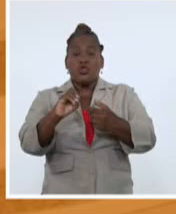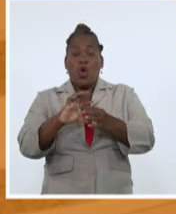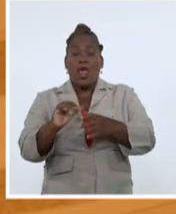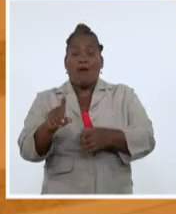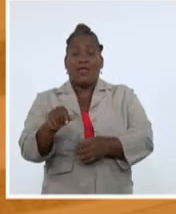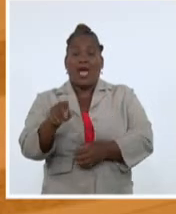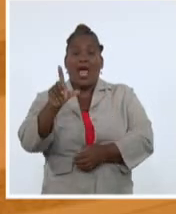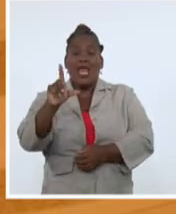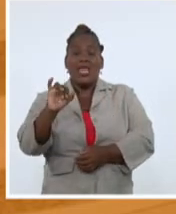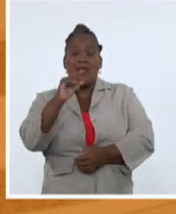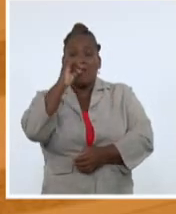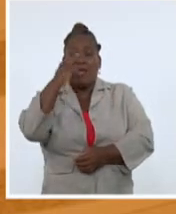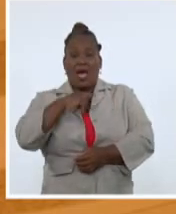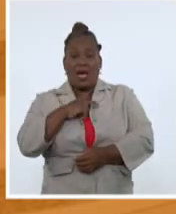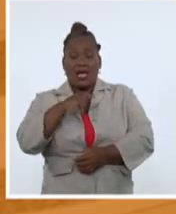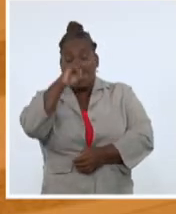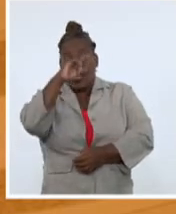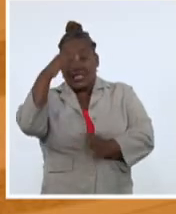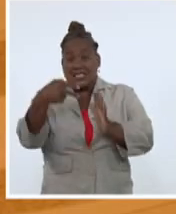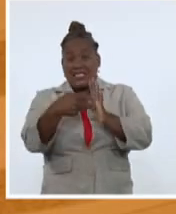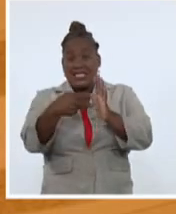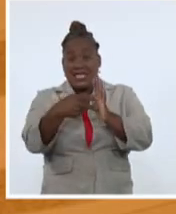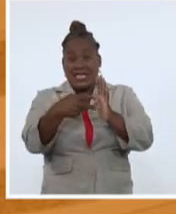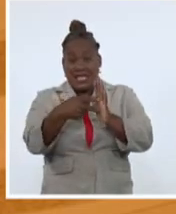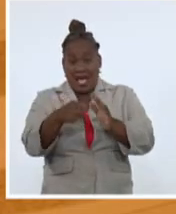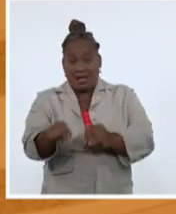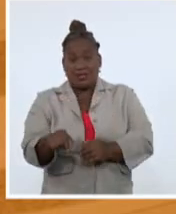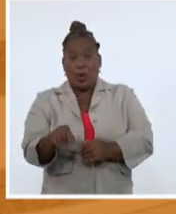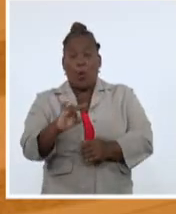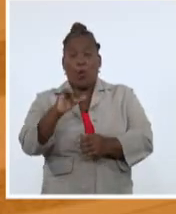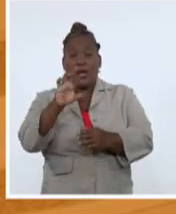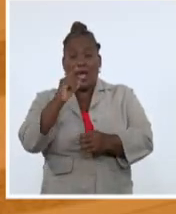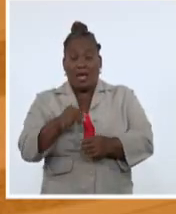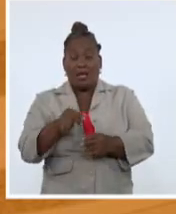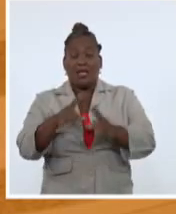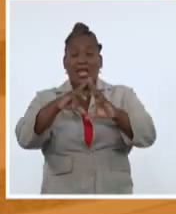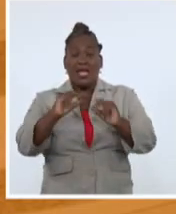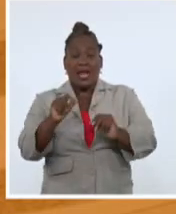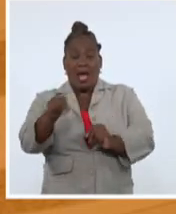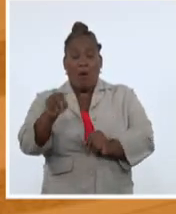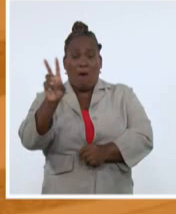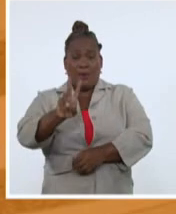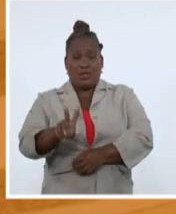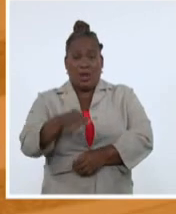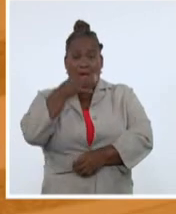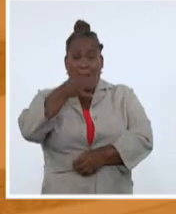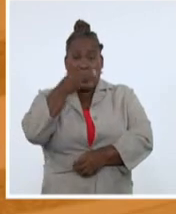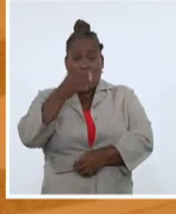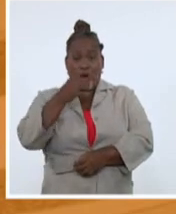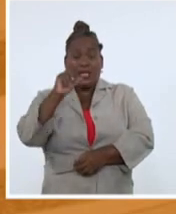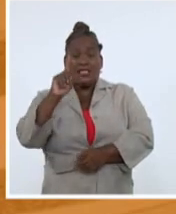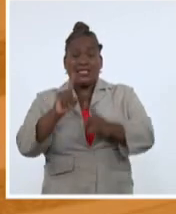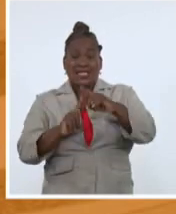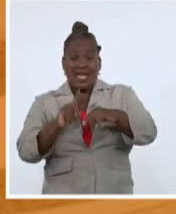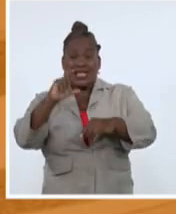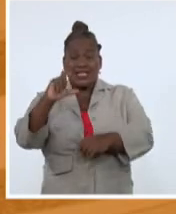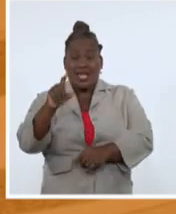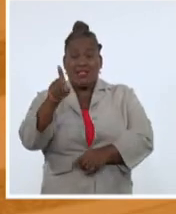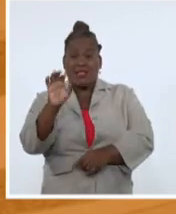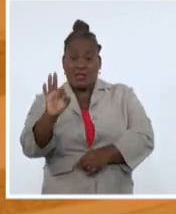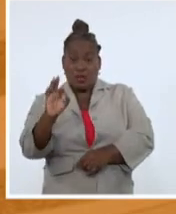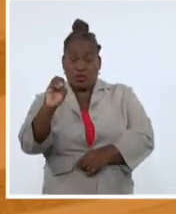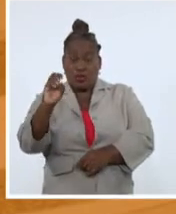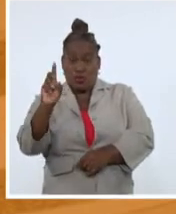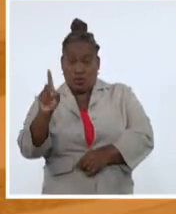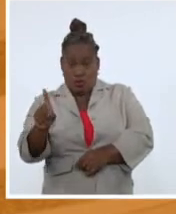Libia, Siria, Ucrania, Nicaragua y Venezuela. Dijo que la circular TC-1801, uno de los